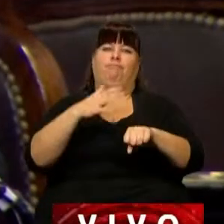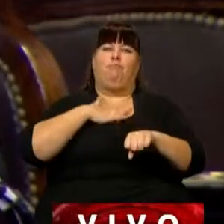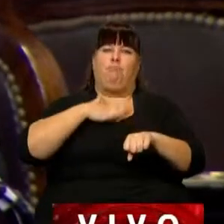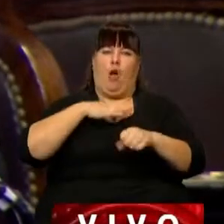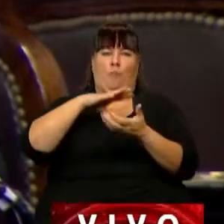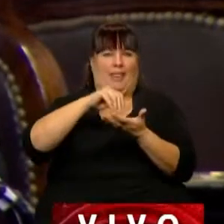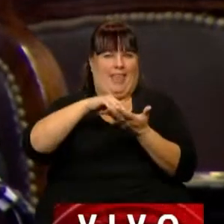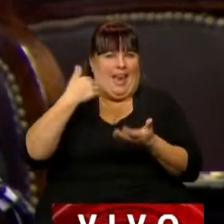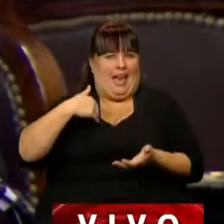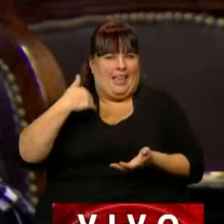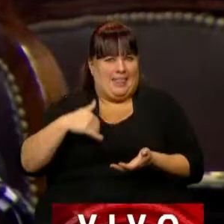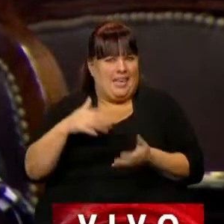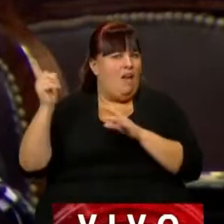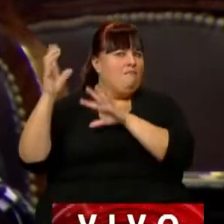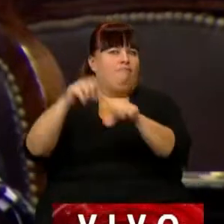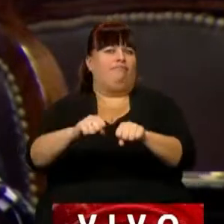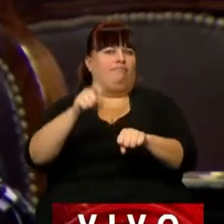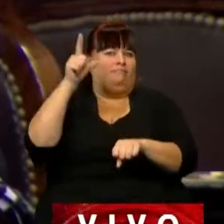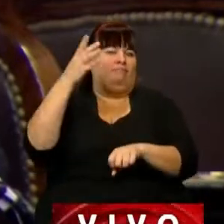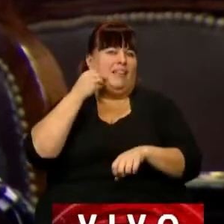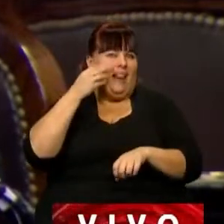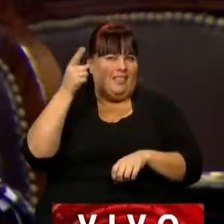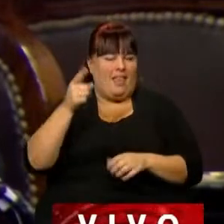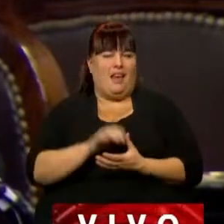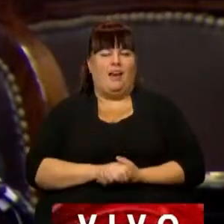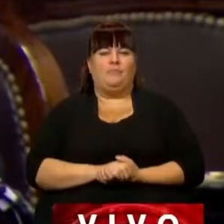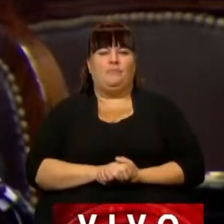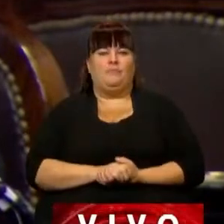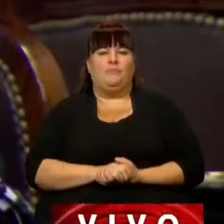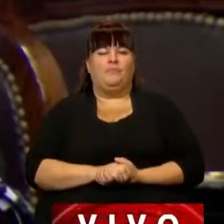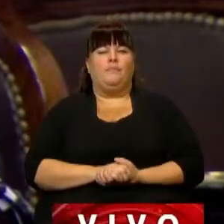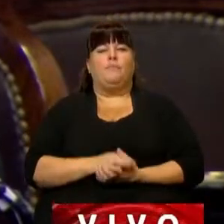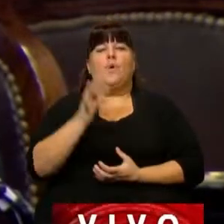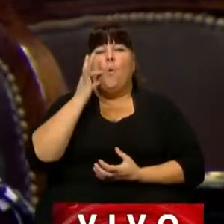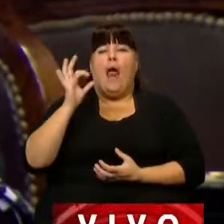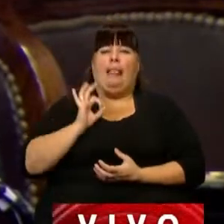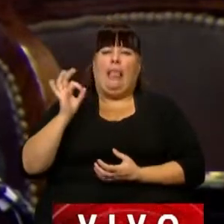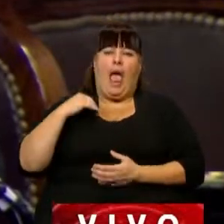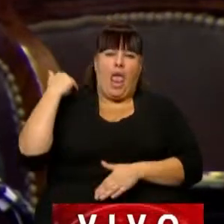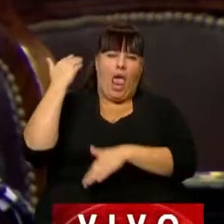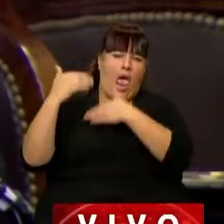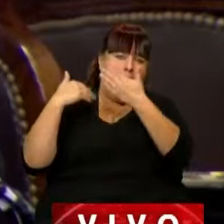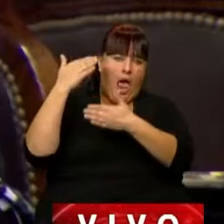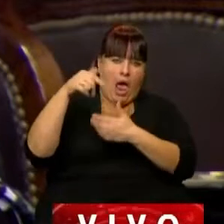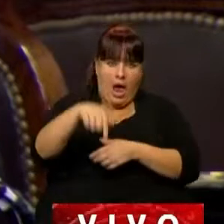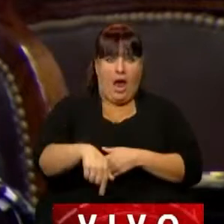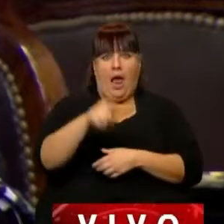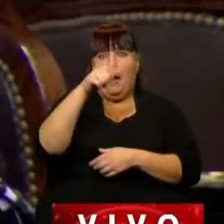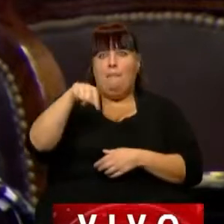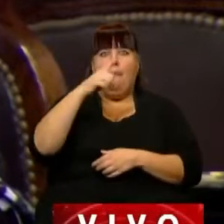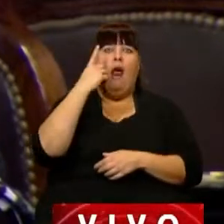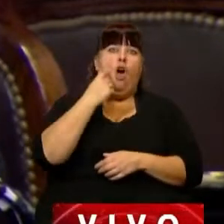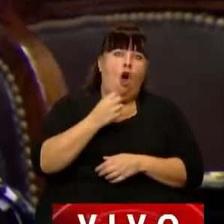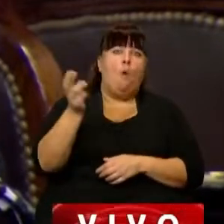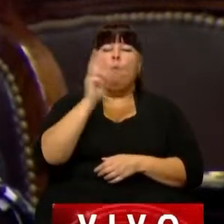territorio argentino ocupado ilegalmente por el Reino Unido. 40 años pasaron para esos hombres y